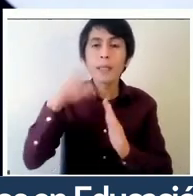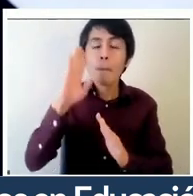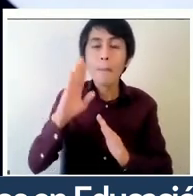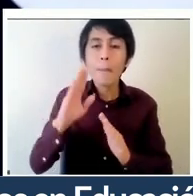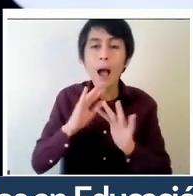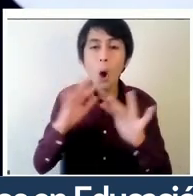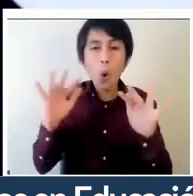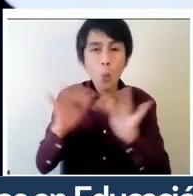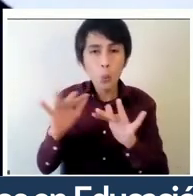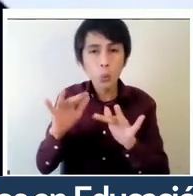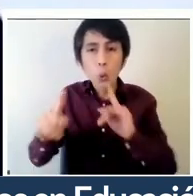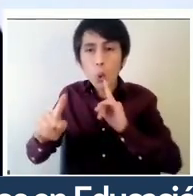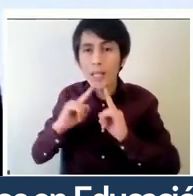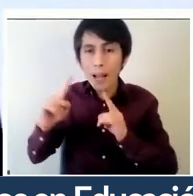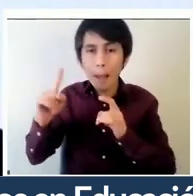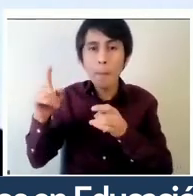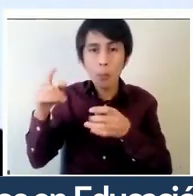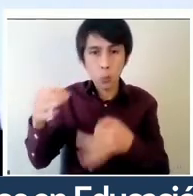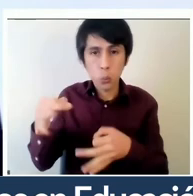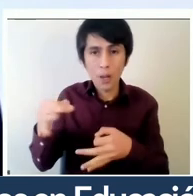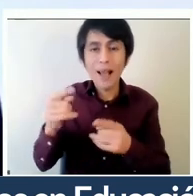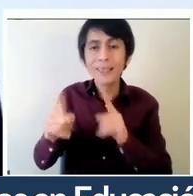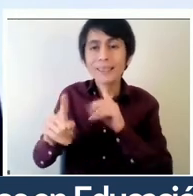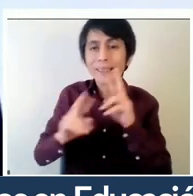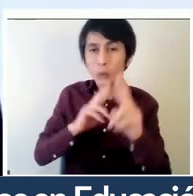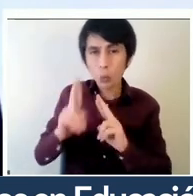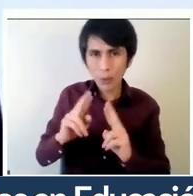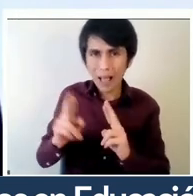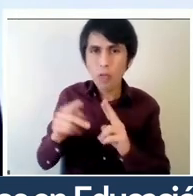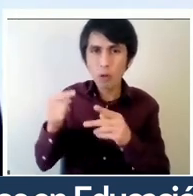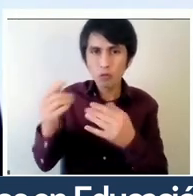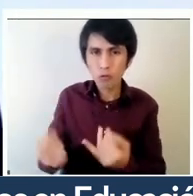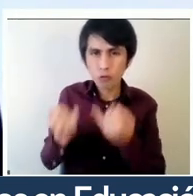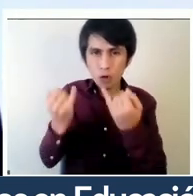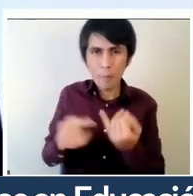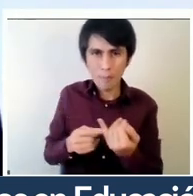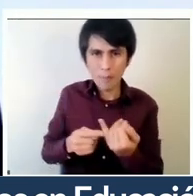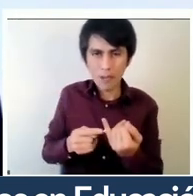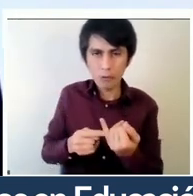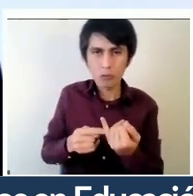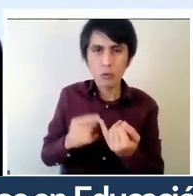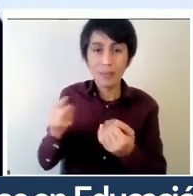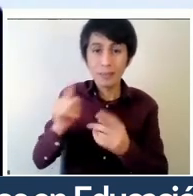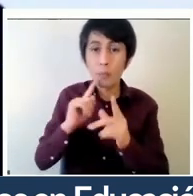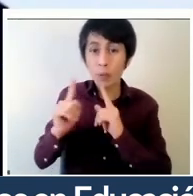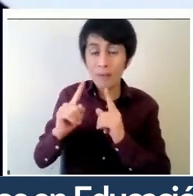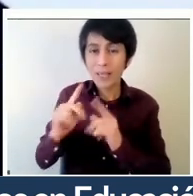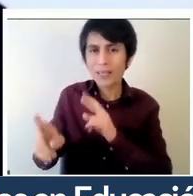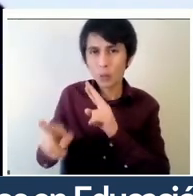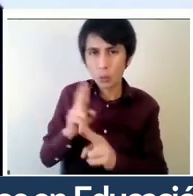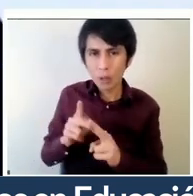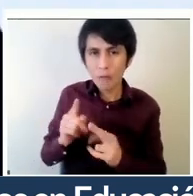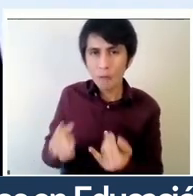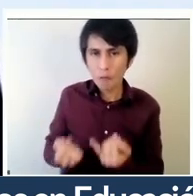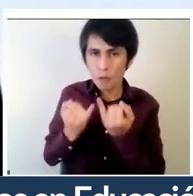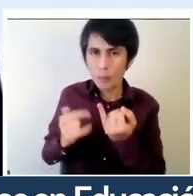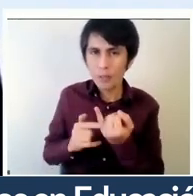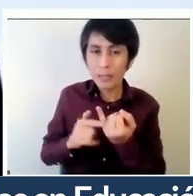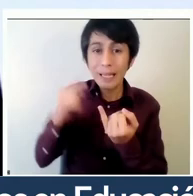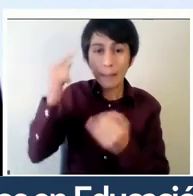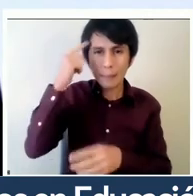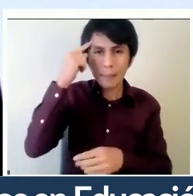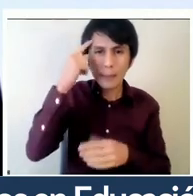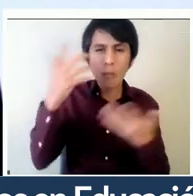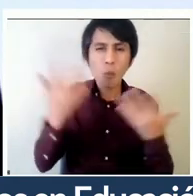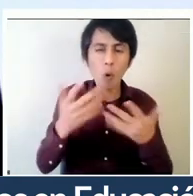pruebas de los resultados de la información que nos arrojan esas pruebas y cómo podemos pensar en un sistema de admisión más